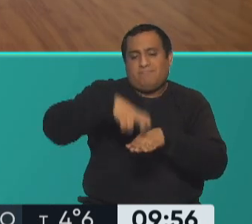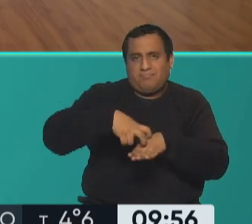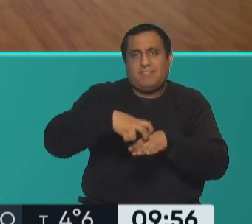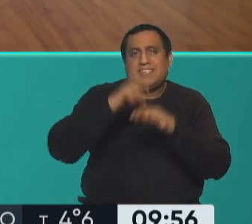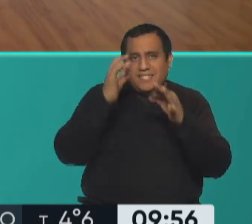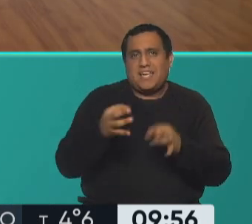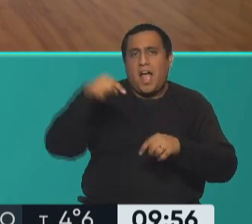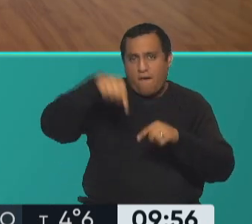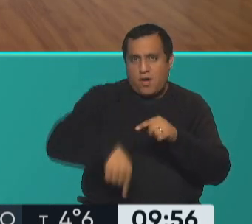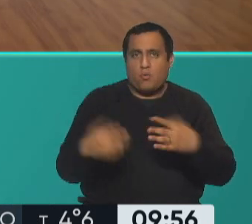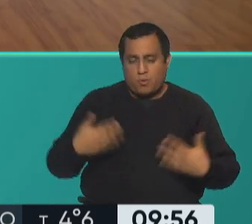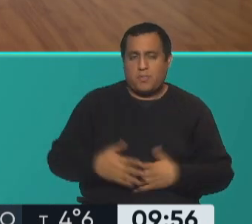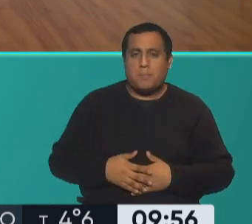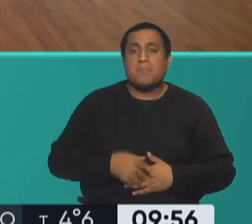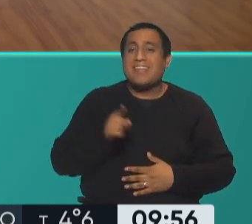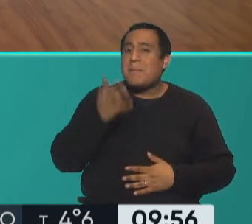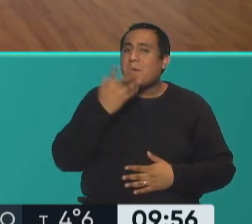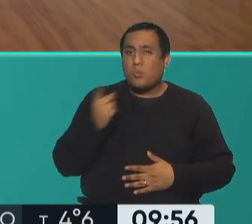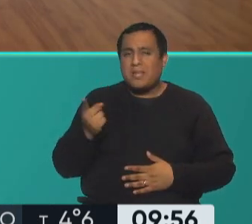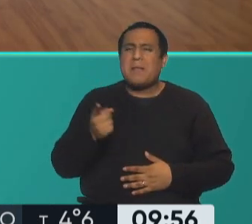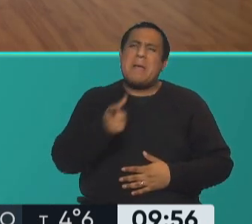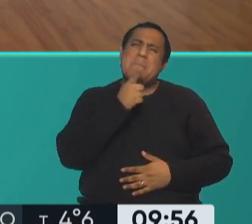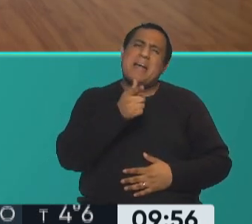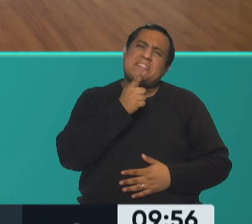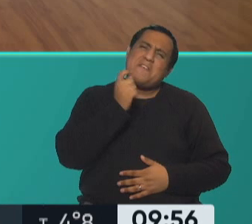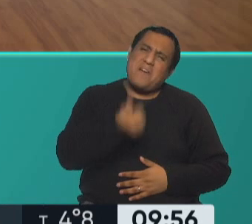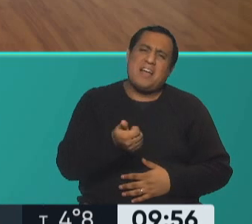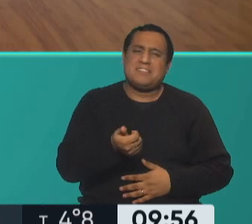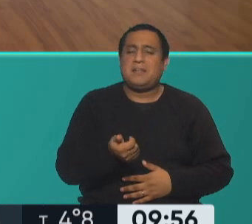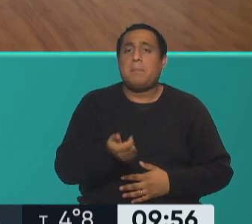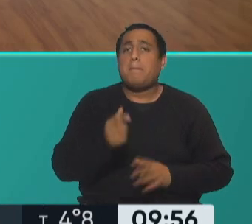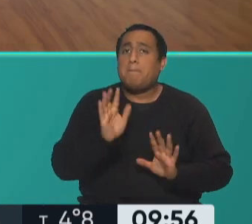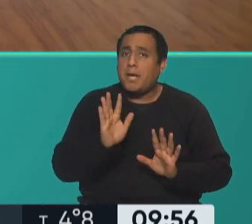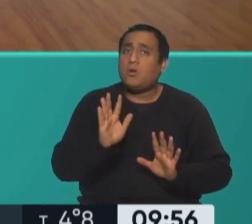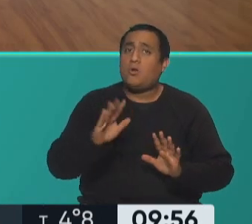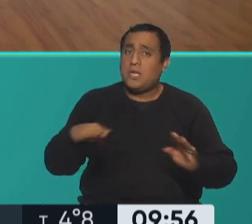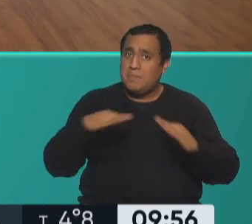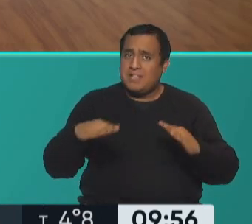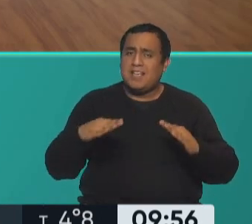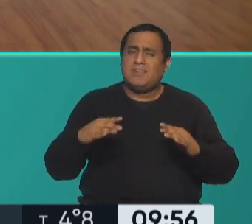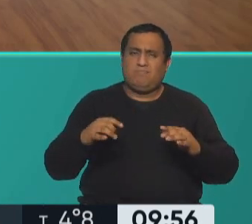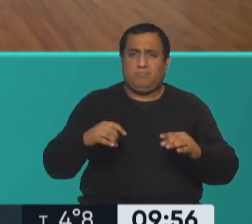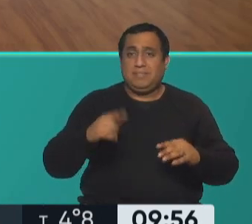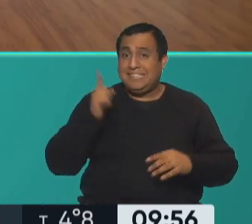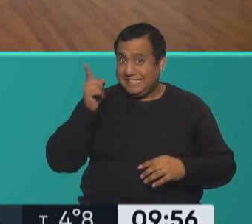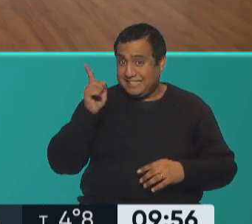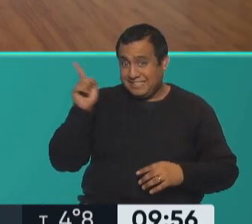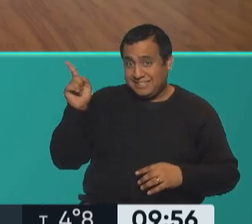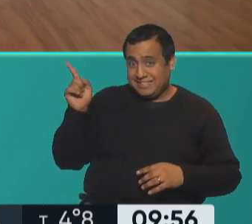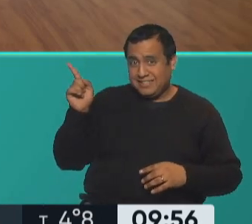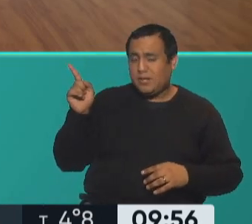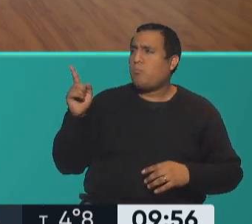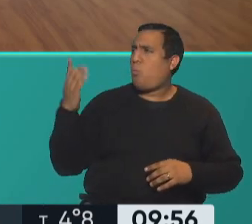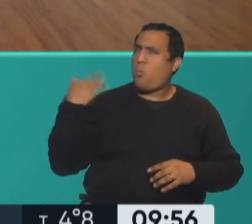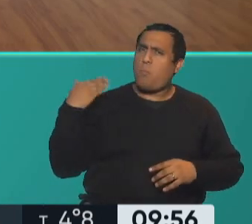este ejercicio me gusta mucho porque parece fácil pero cuando lo hago ¿sí? van a sentir que se estira todos los músculos de la espalda y se